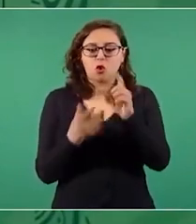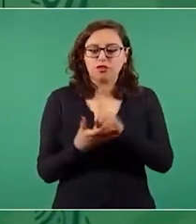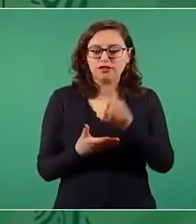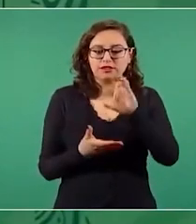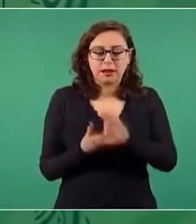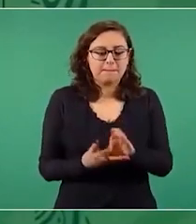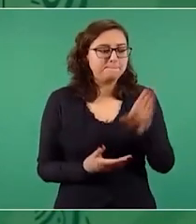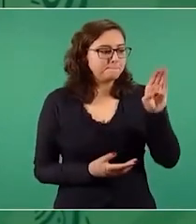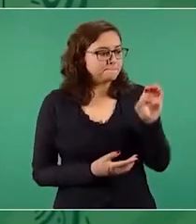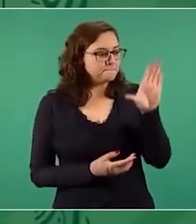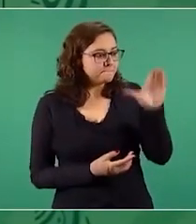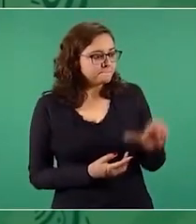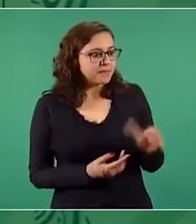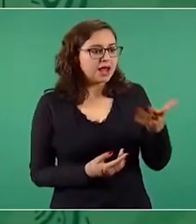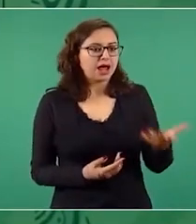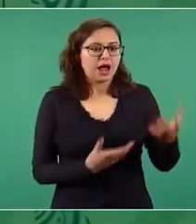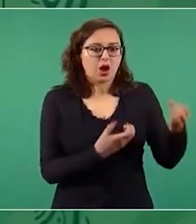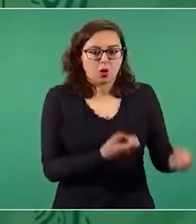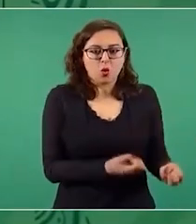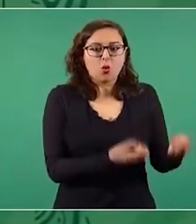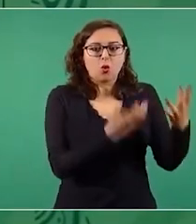apoyo a la gente más pobre.